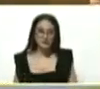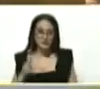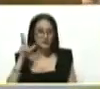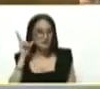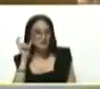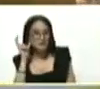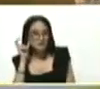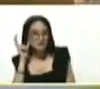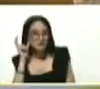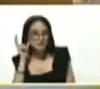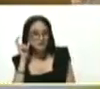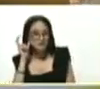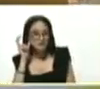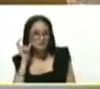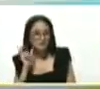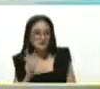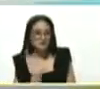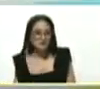sobre la tierra.